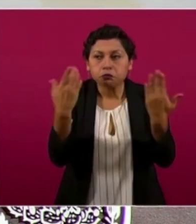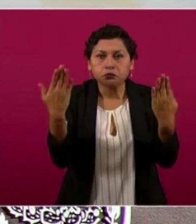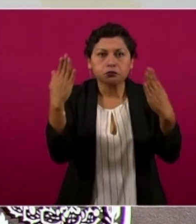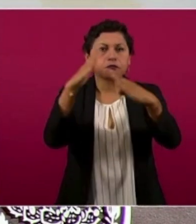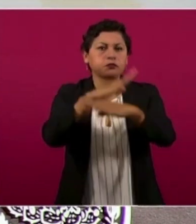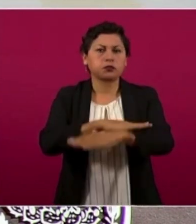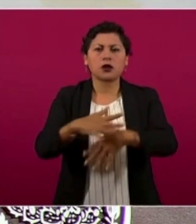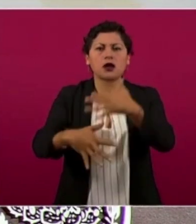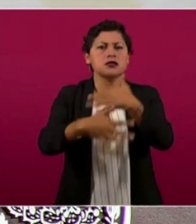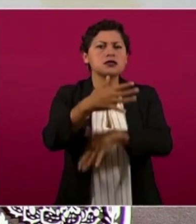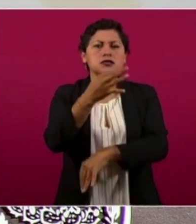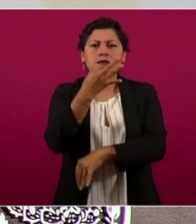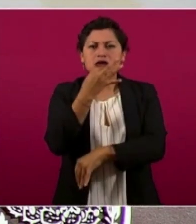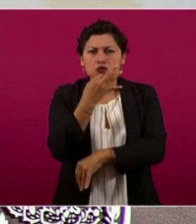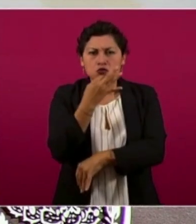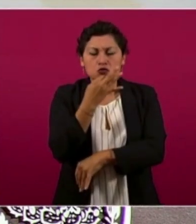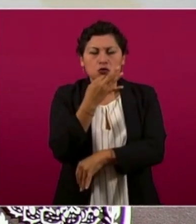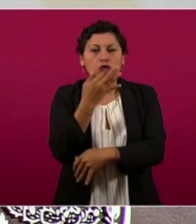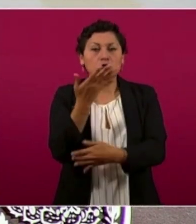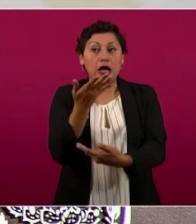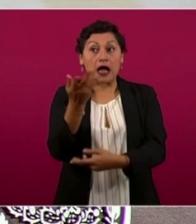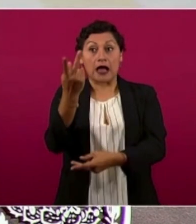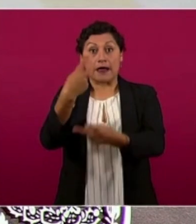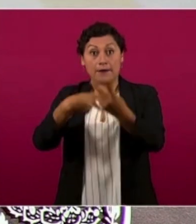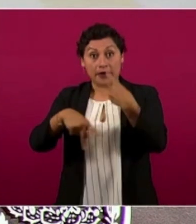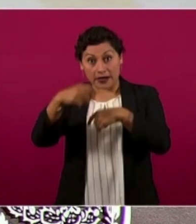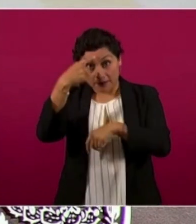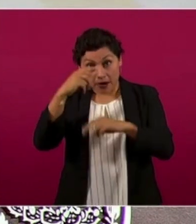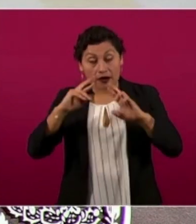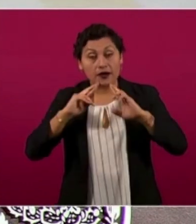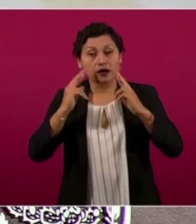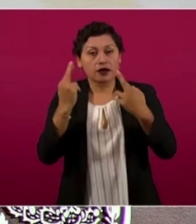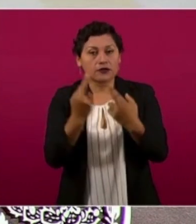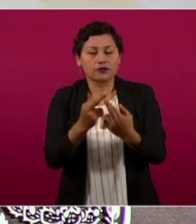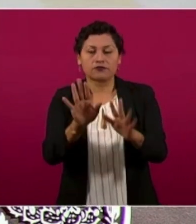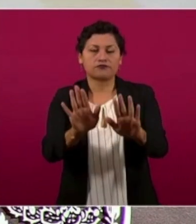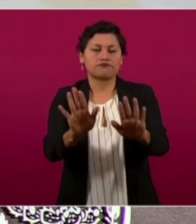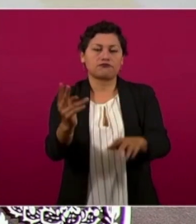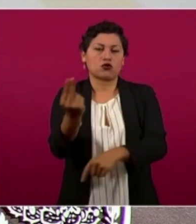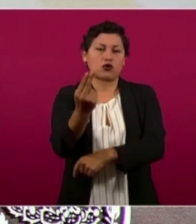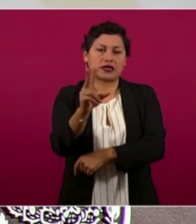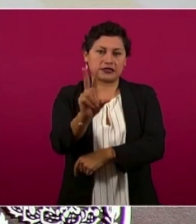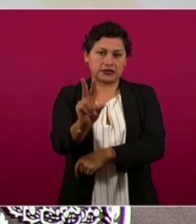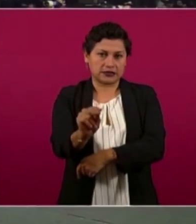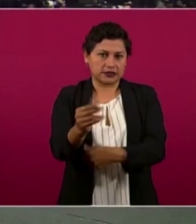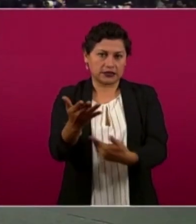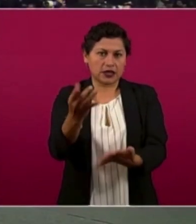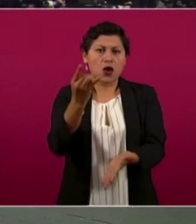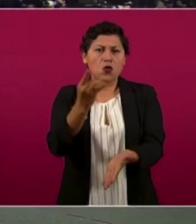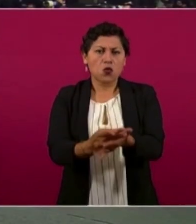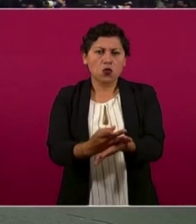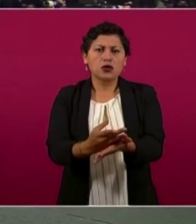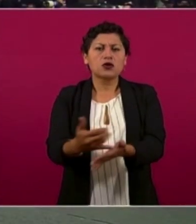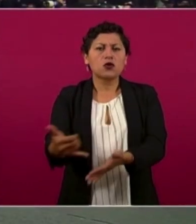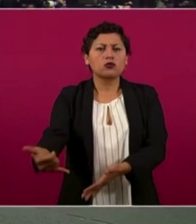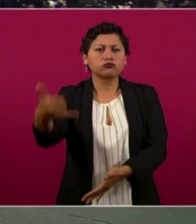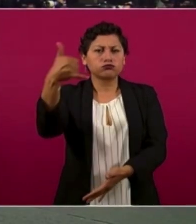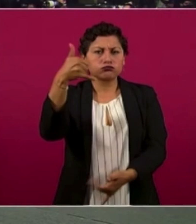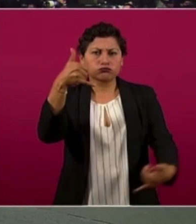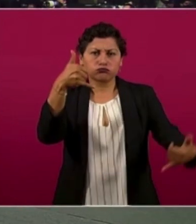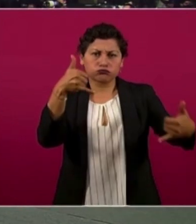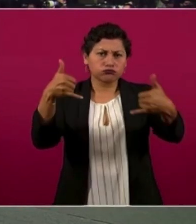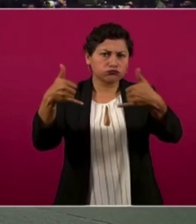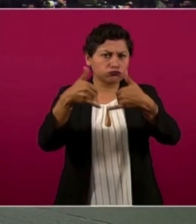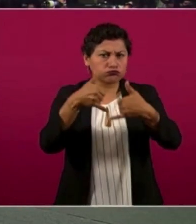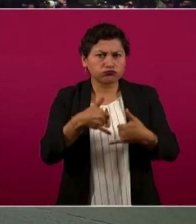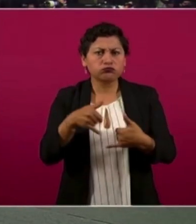moverse, lo pueden hacer y además es la forma más eficiente desde su propio celular en la sala